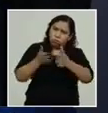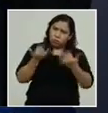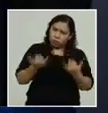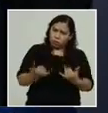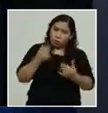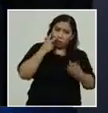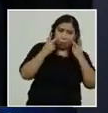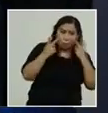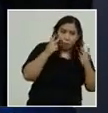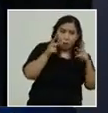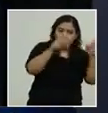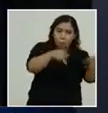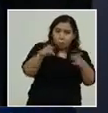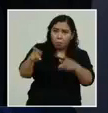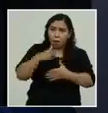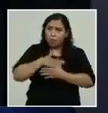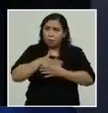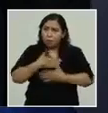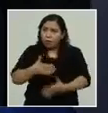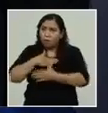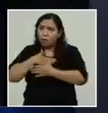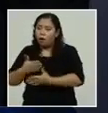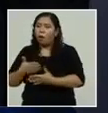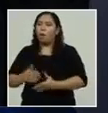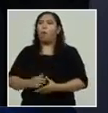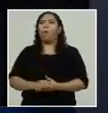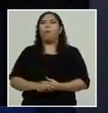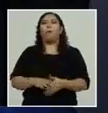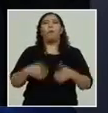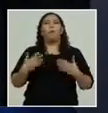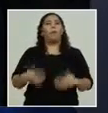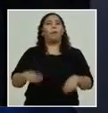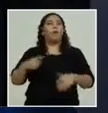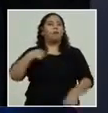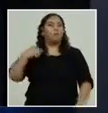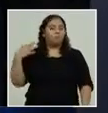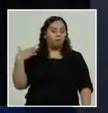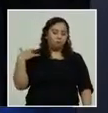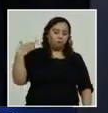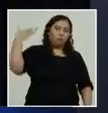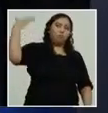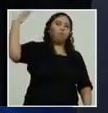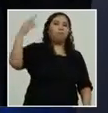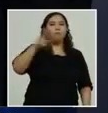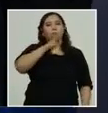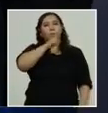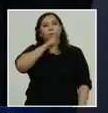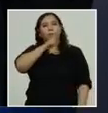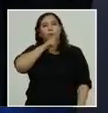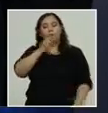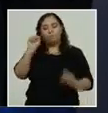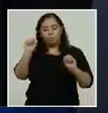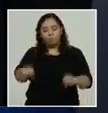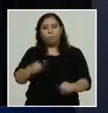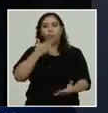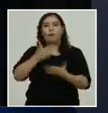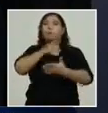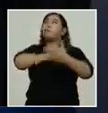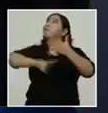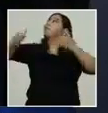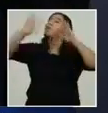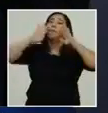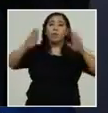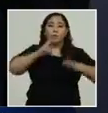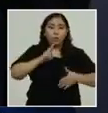sumándose en este esfuerzo me hace sentir orgulloso de ser hondureño así tenemos que seguir Dios bendiga a Honduras